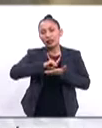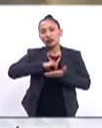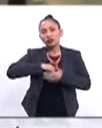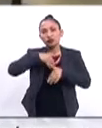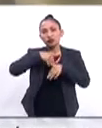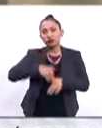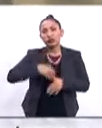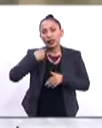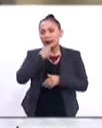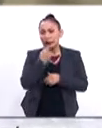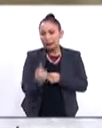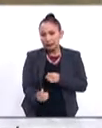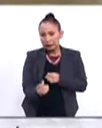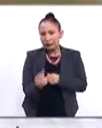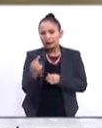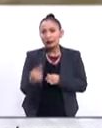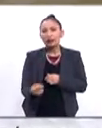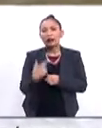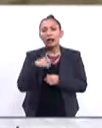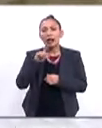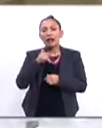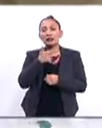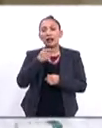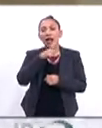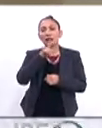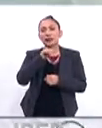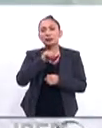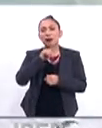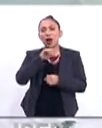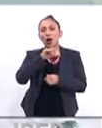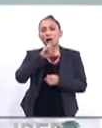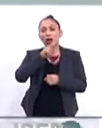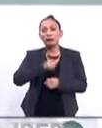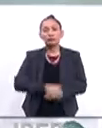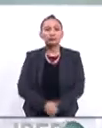Cumplimiento de Menores, Las Garzas de Pacora.